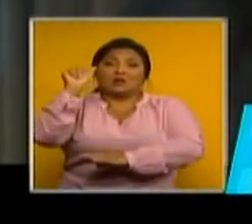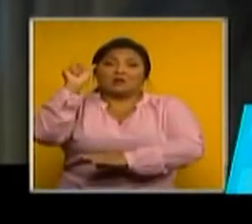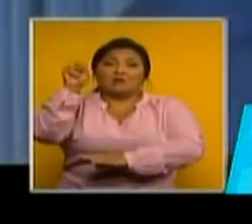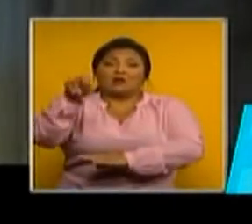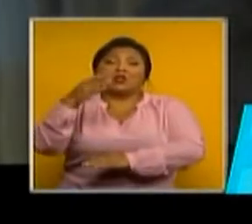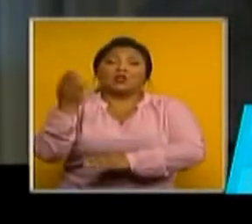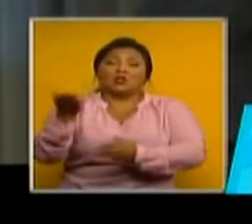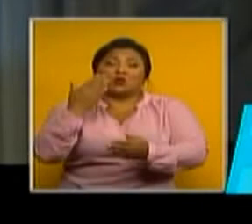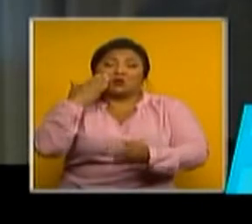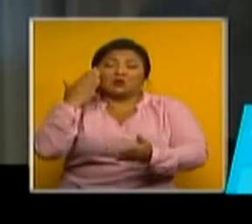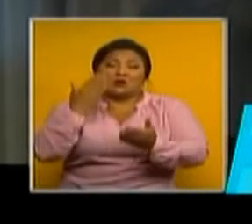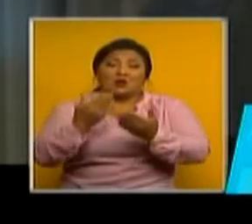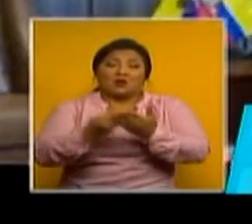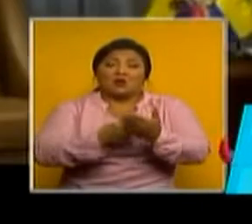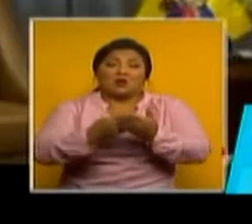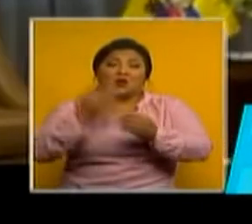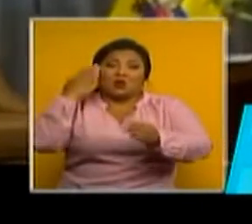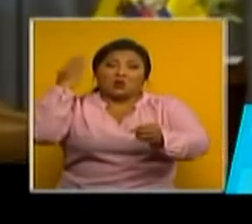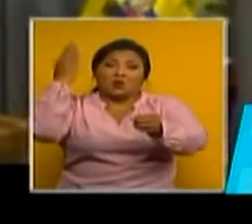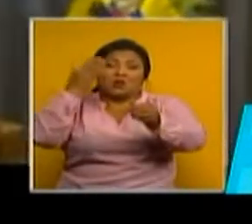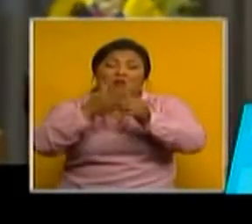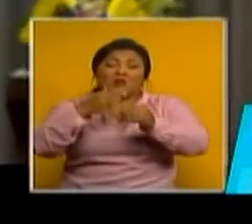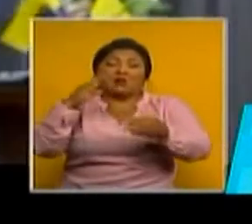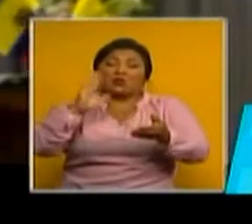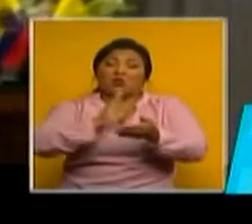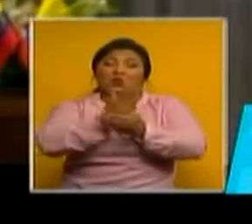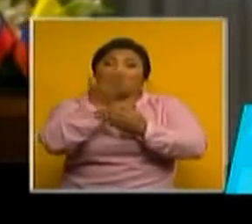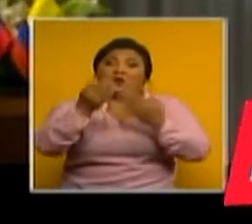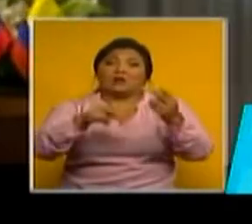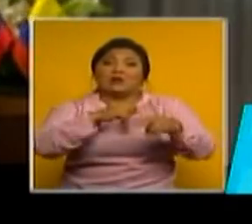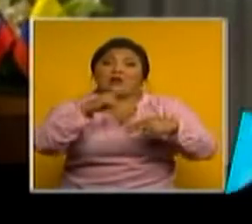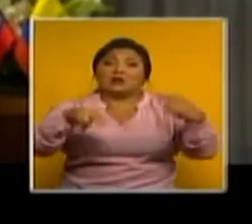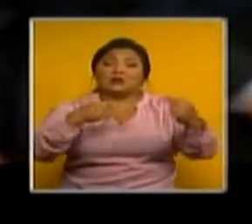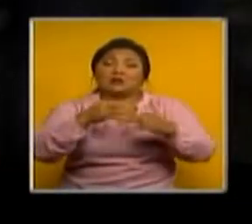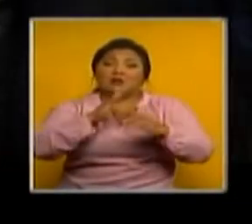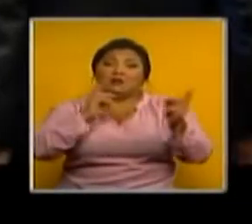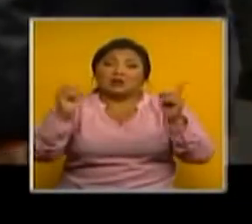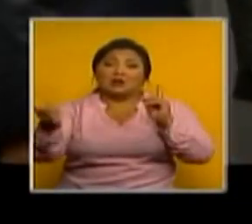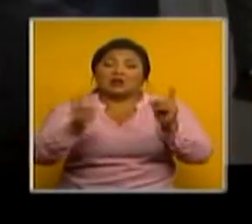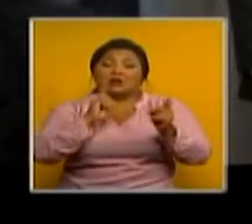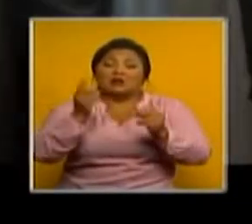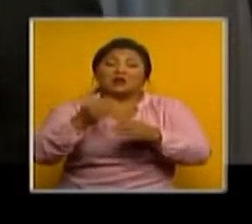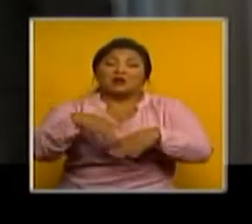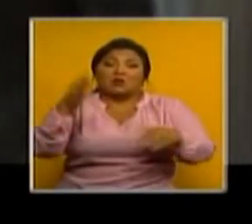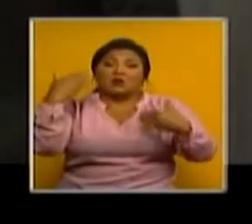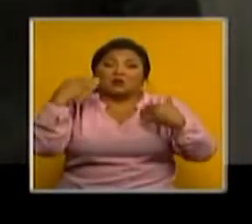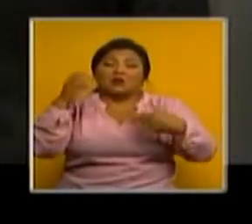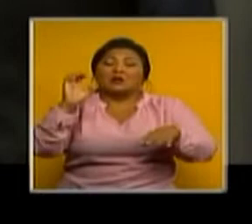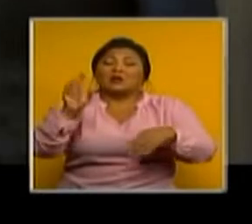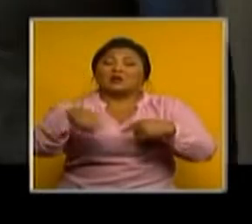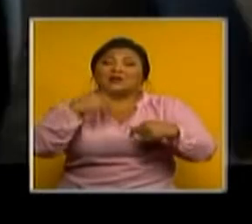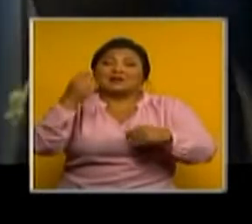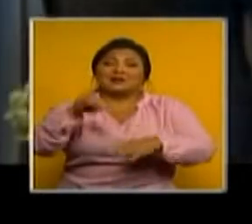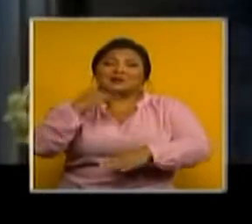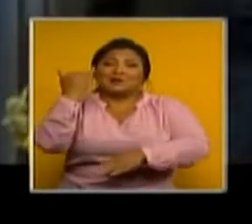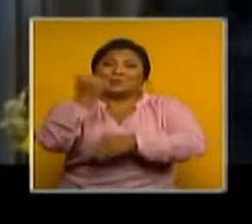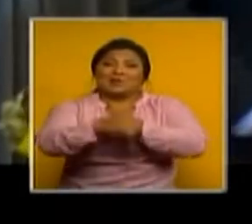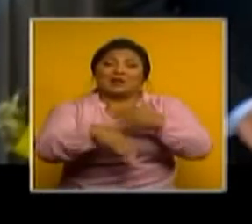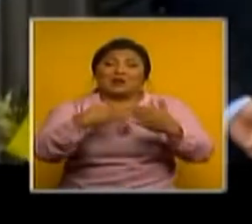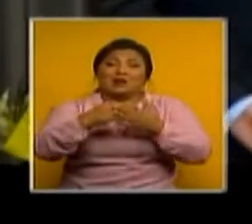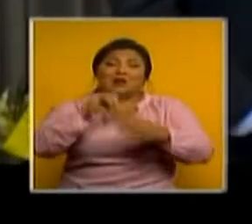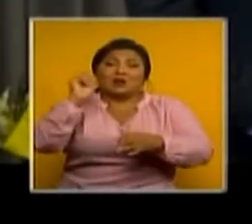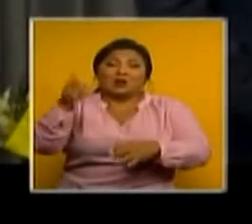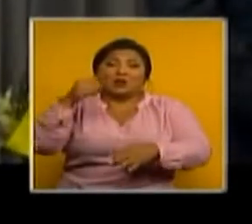objetivos de las nuevas relaciones bilaterales que priorizarán en acciones de seguridad, política comercial y exterior. En el encuentro, el